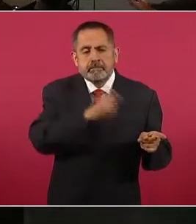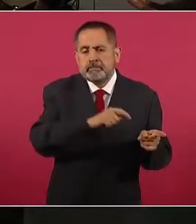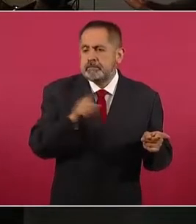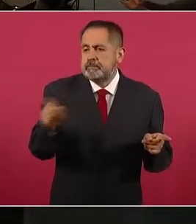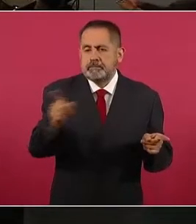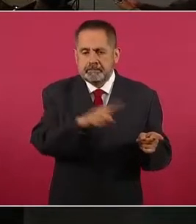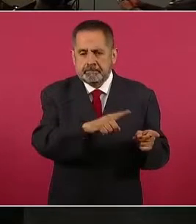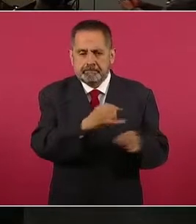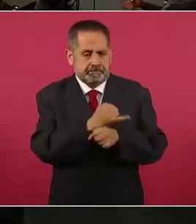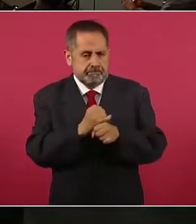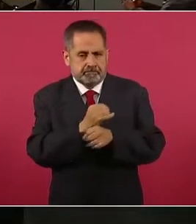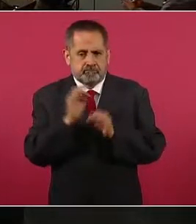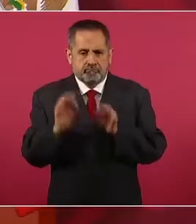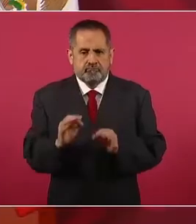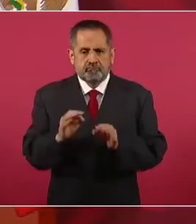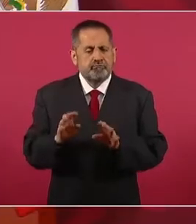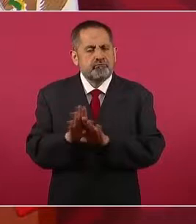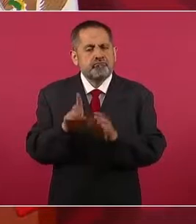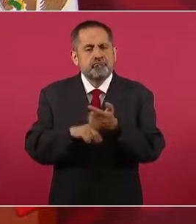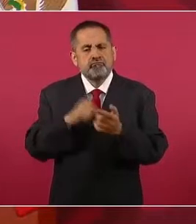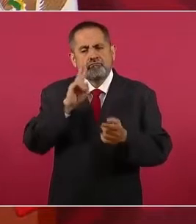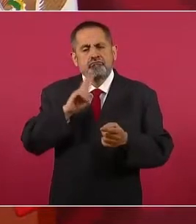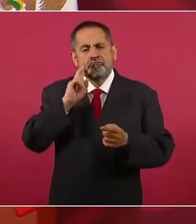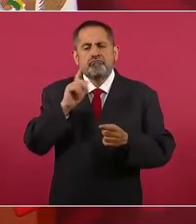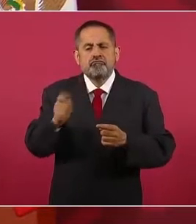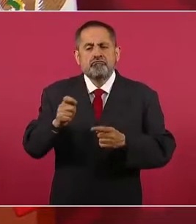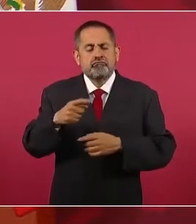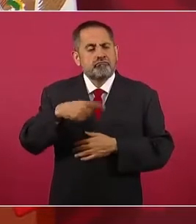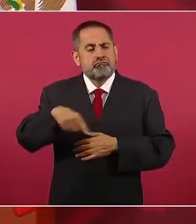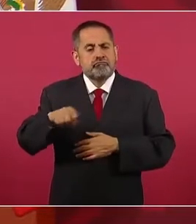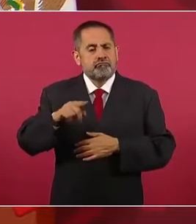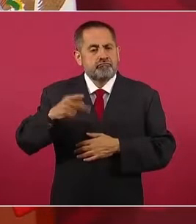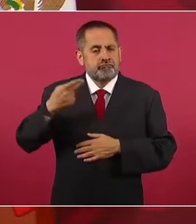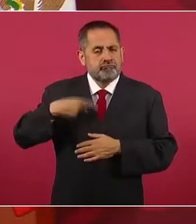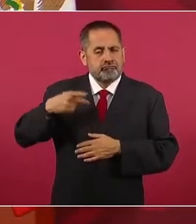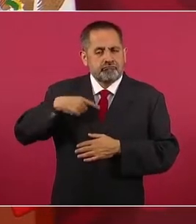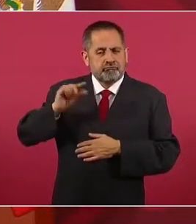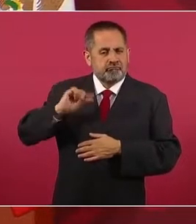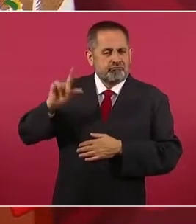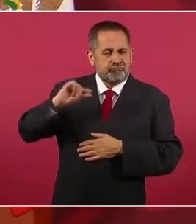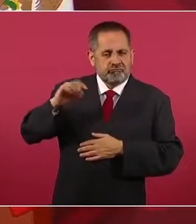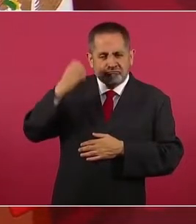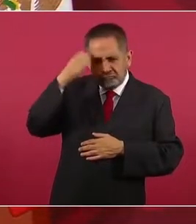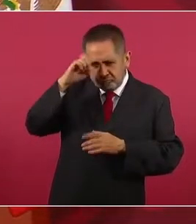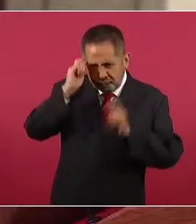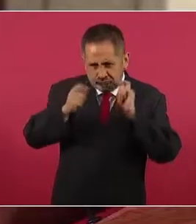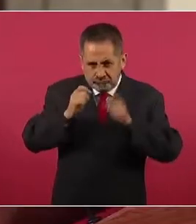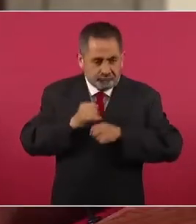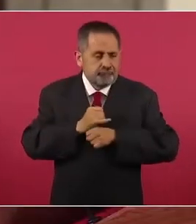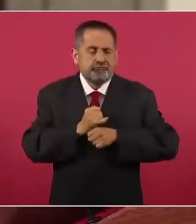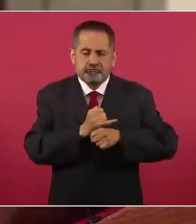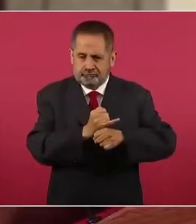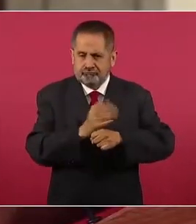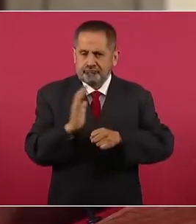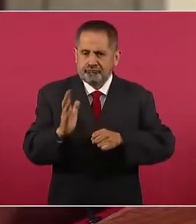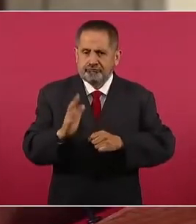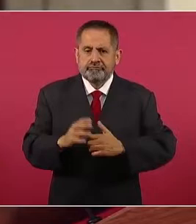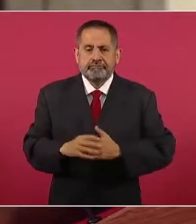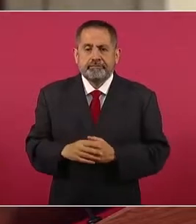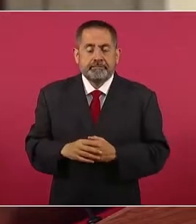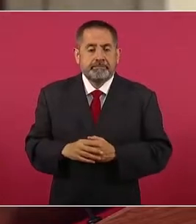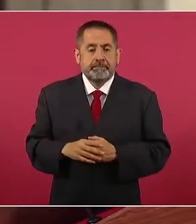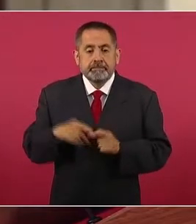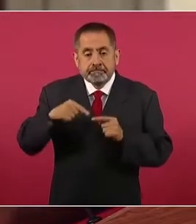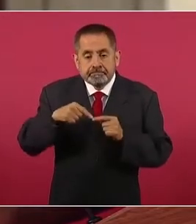correspondientes y de los peritos especializados en la materia. Conforme se